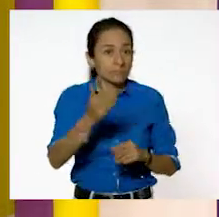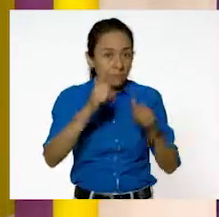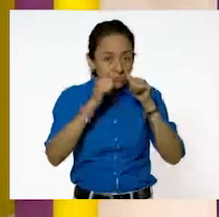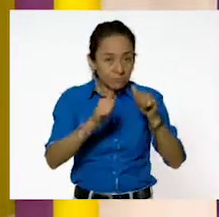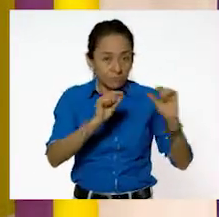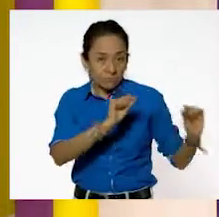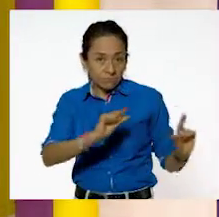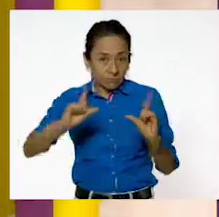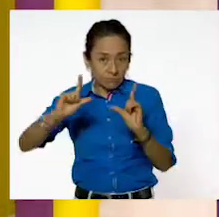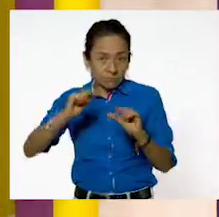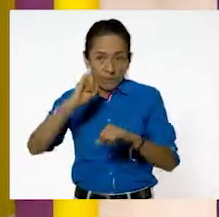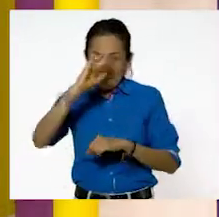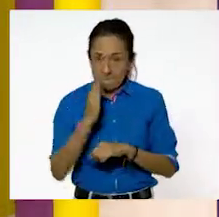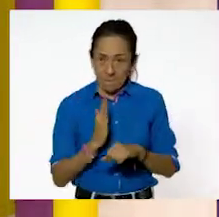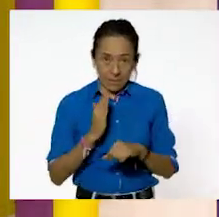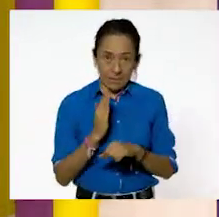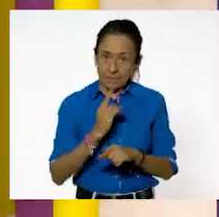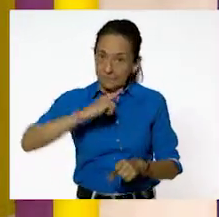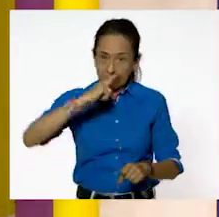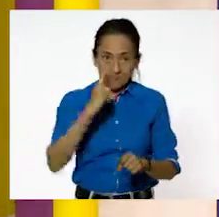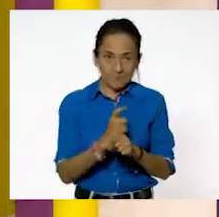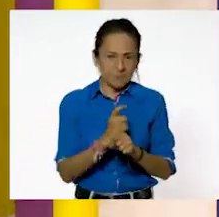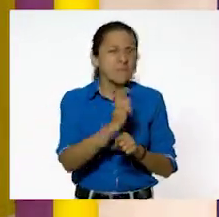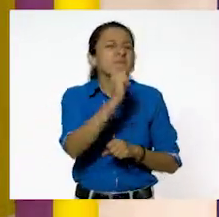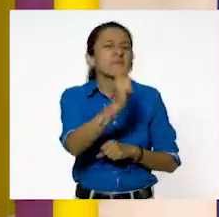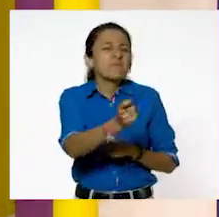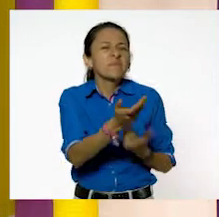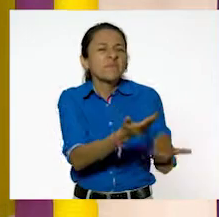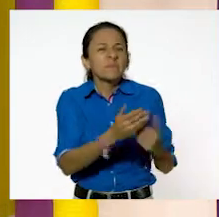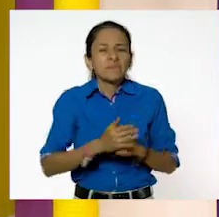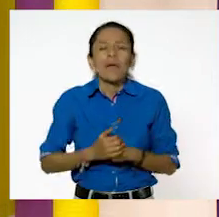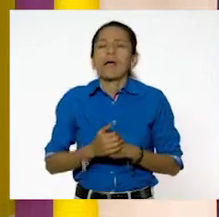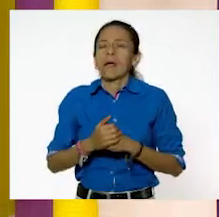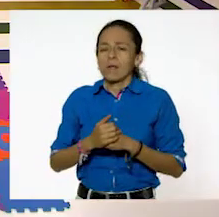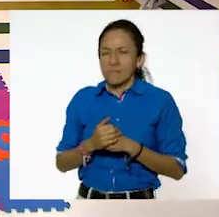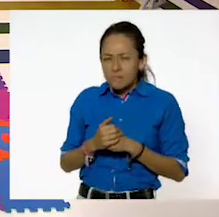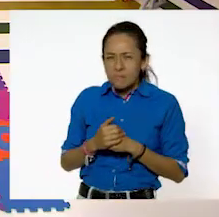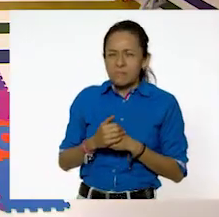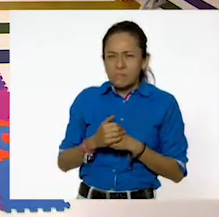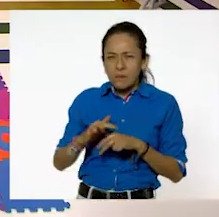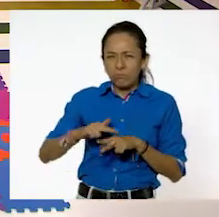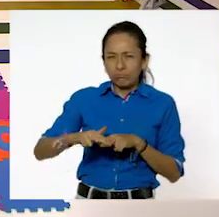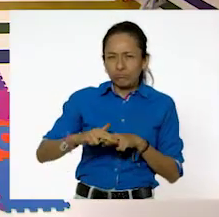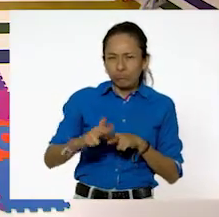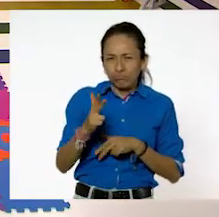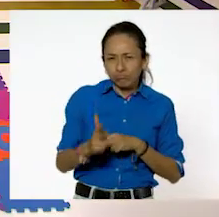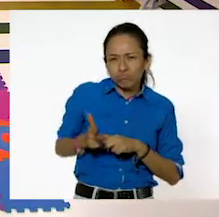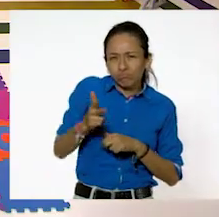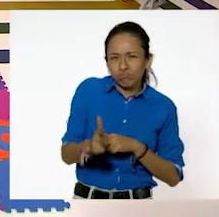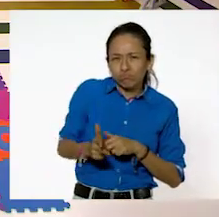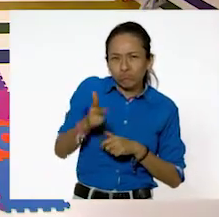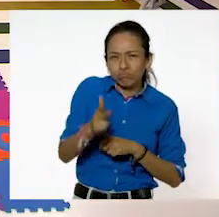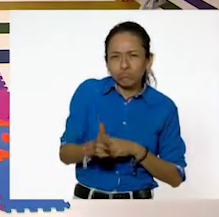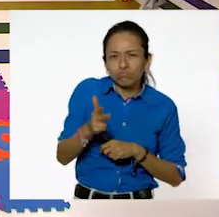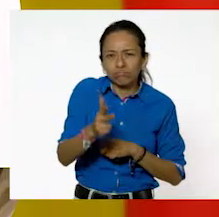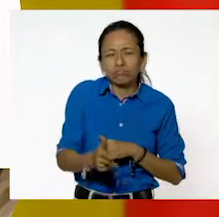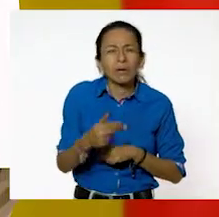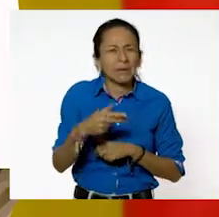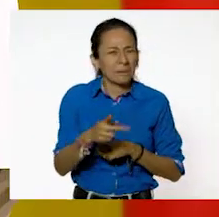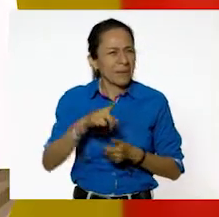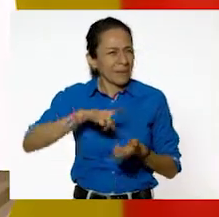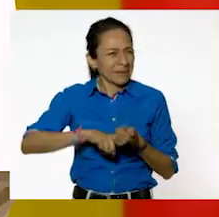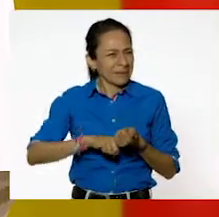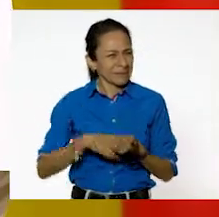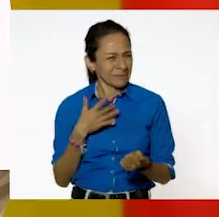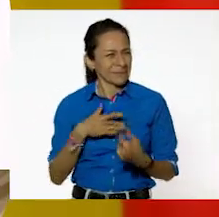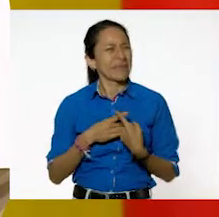imagen. ¿Qué tenemos ahí, Pili? Tenemos ahí un tren, pero yo creo que esta imagen nos habla de otra cosa, porque